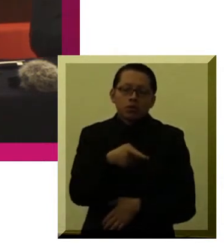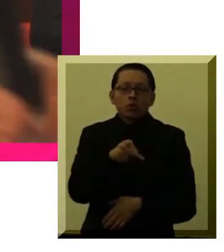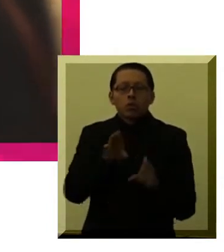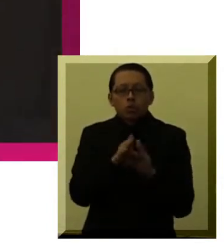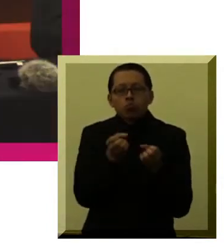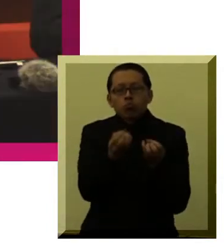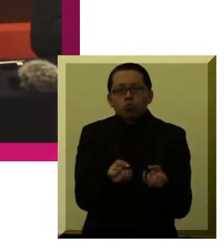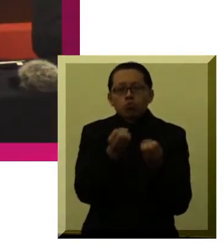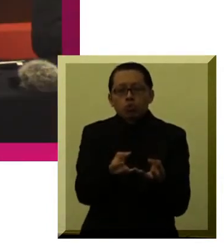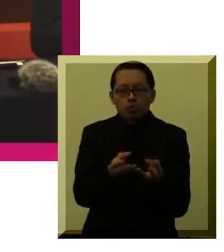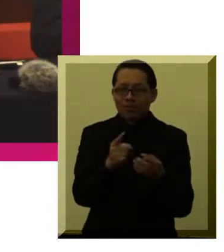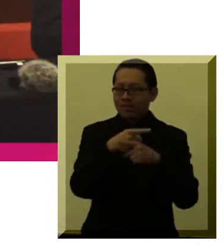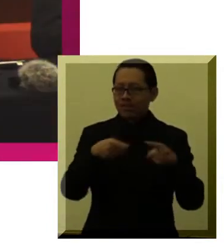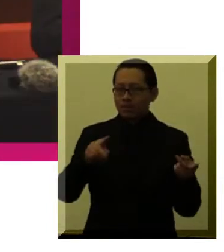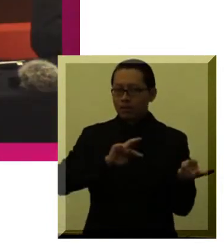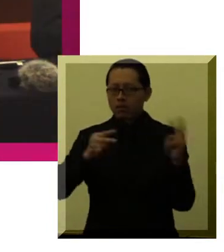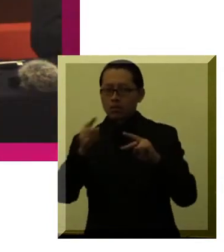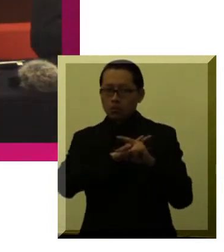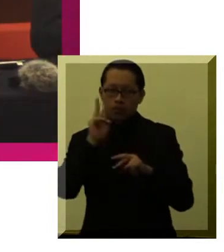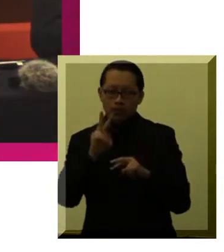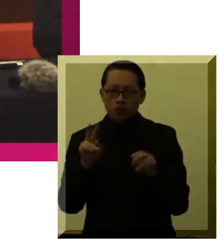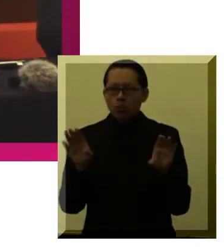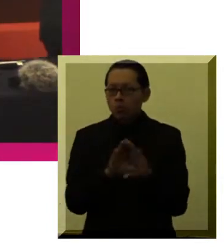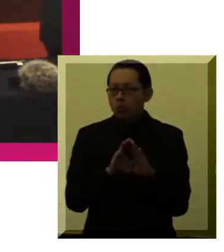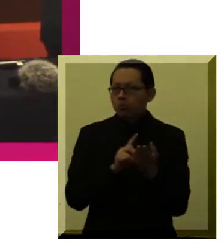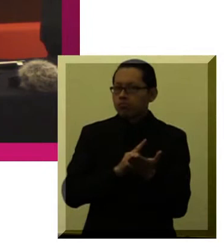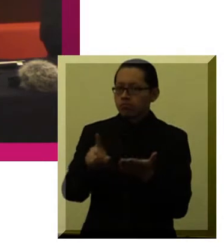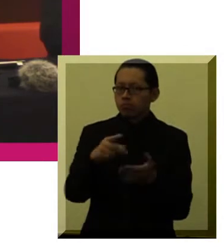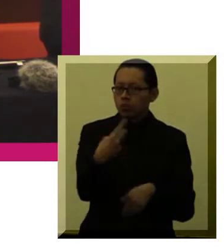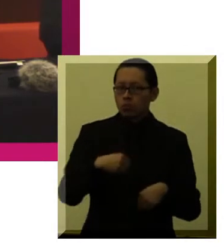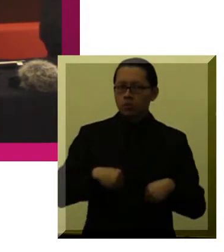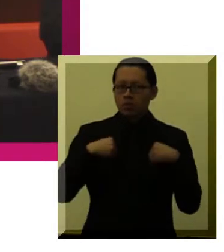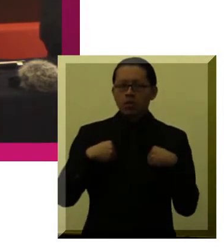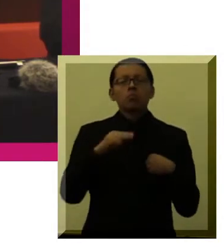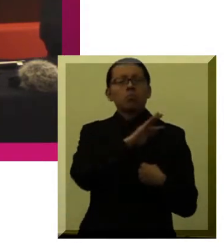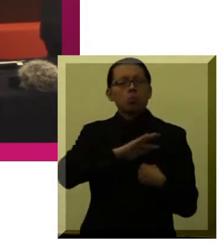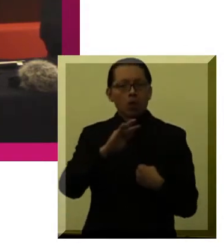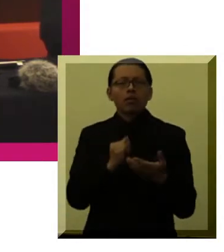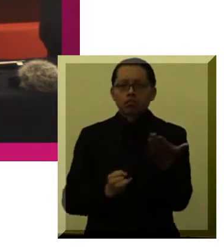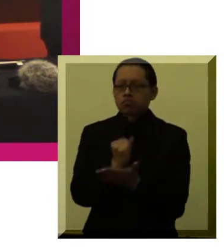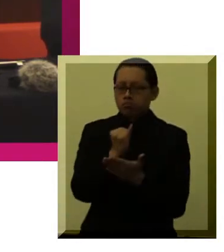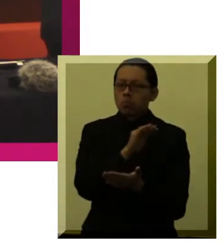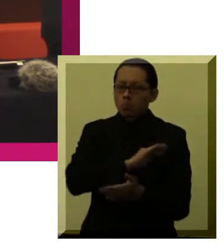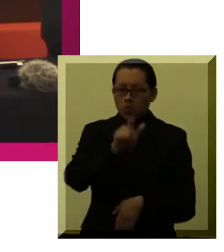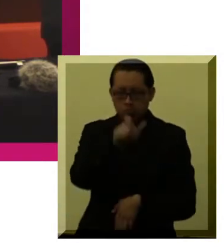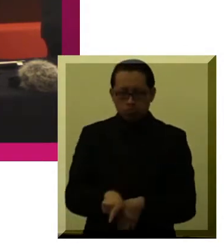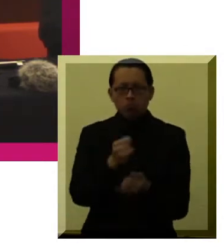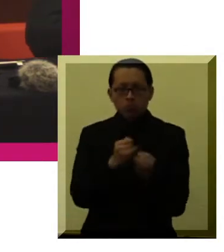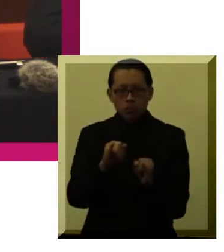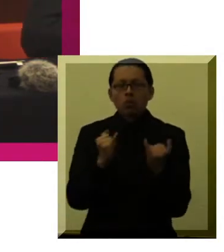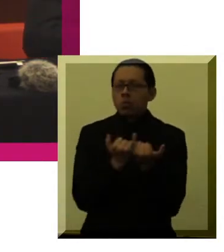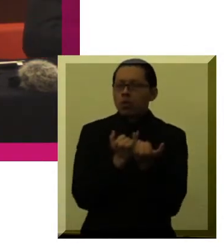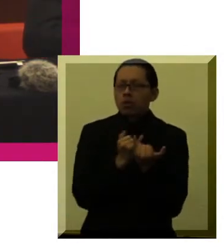derechos que son capaces de tomar decisiones sobre sus vidas, basadas en el consentimiento informado y que son y pueden participar